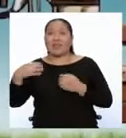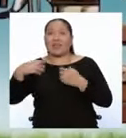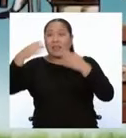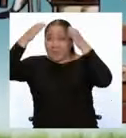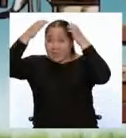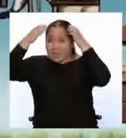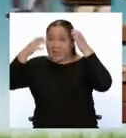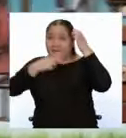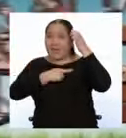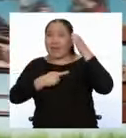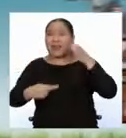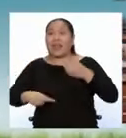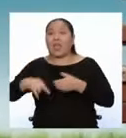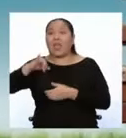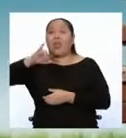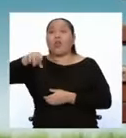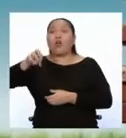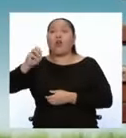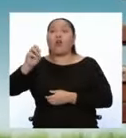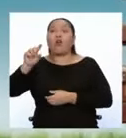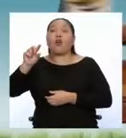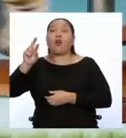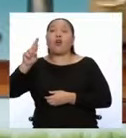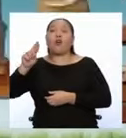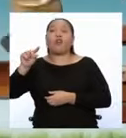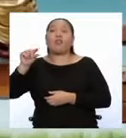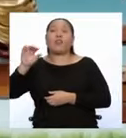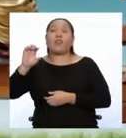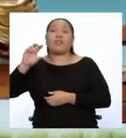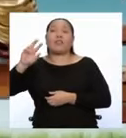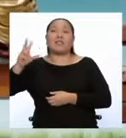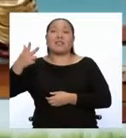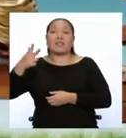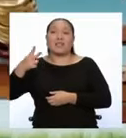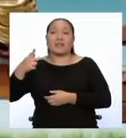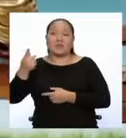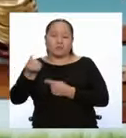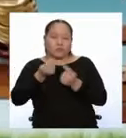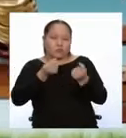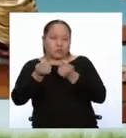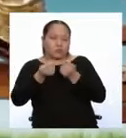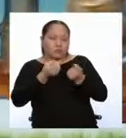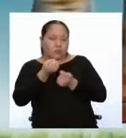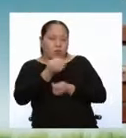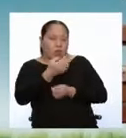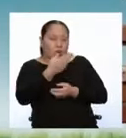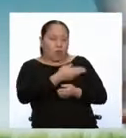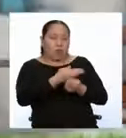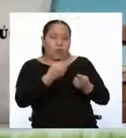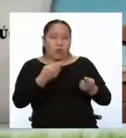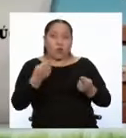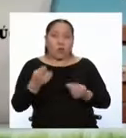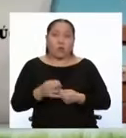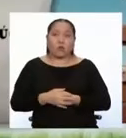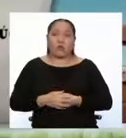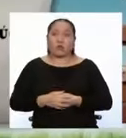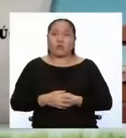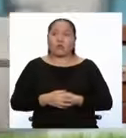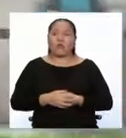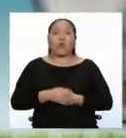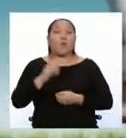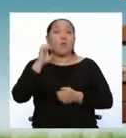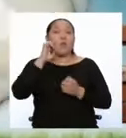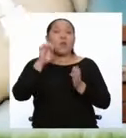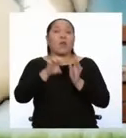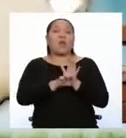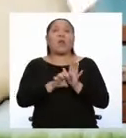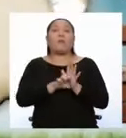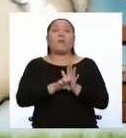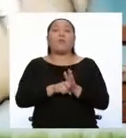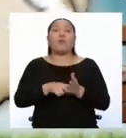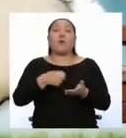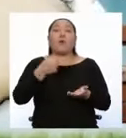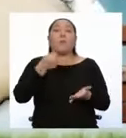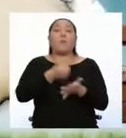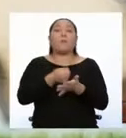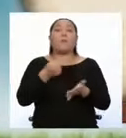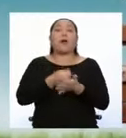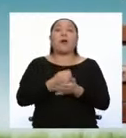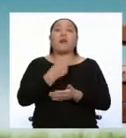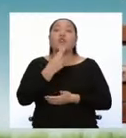decide restringir el comercio y regular los impuestos sobre ciertos recursos. Como por ejemplo el azúcar y el papel timbrado,